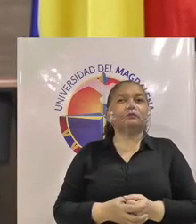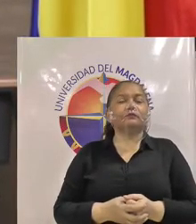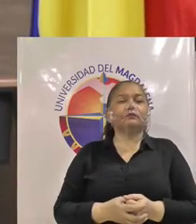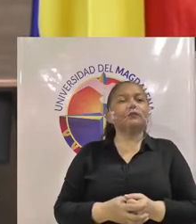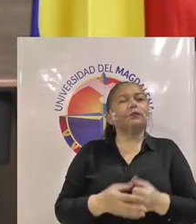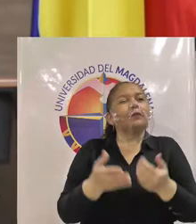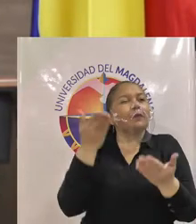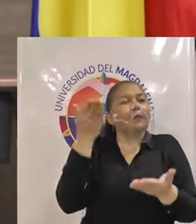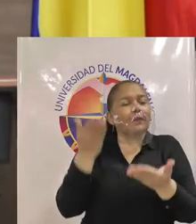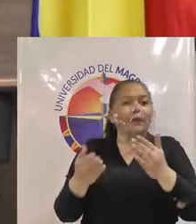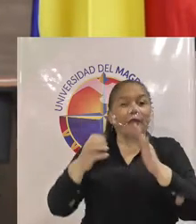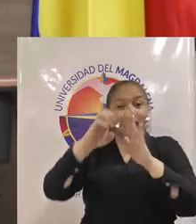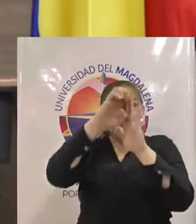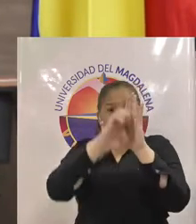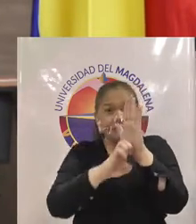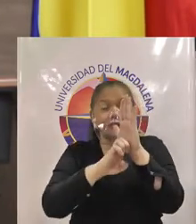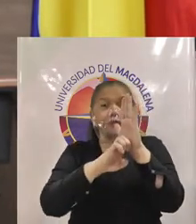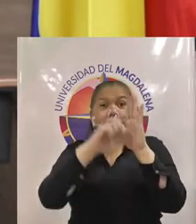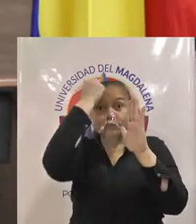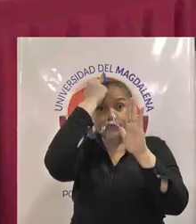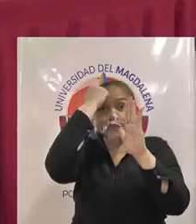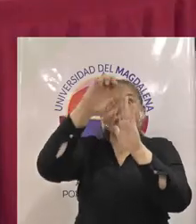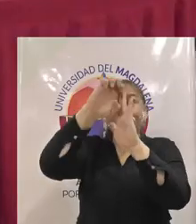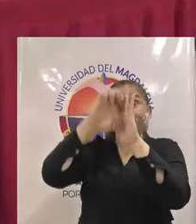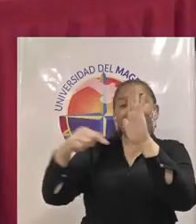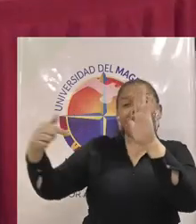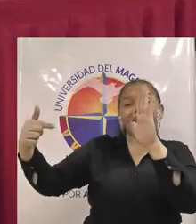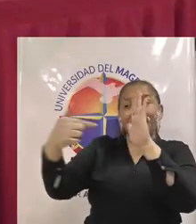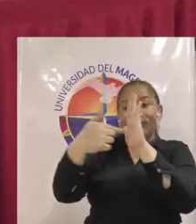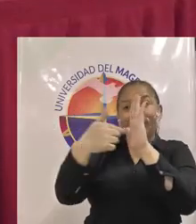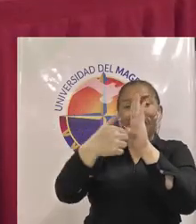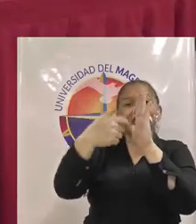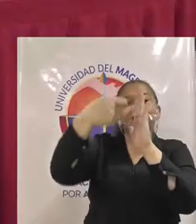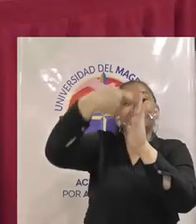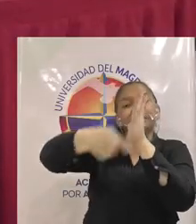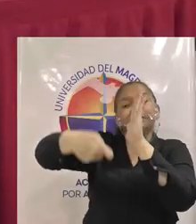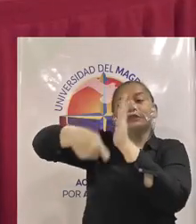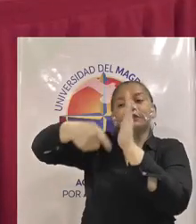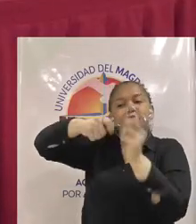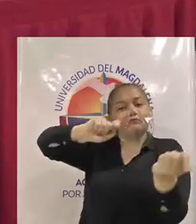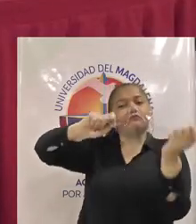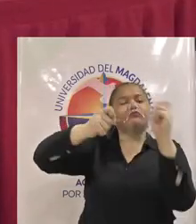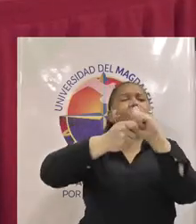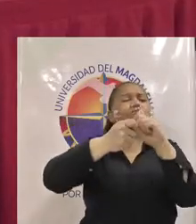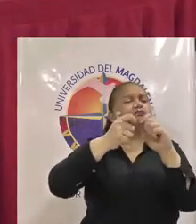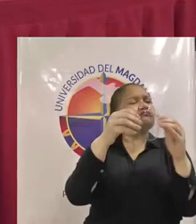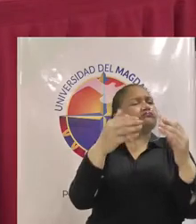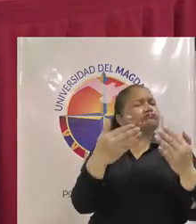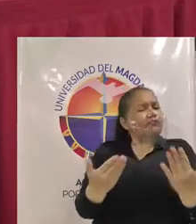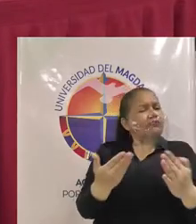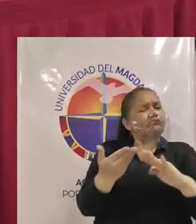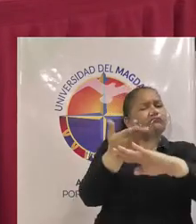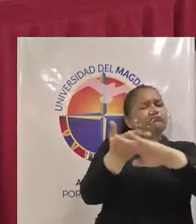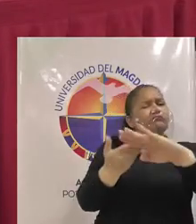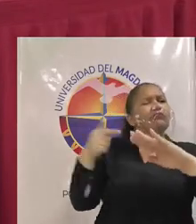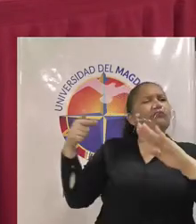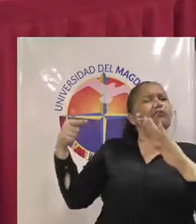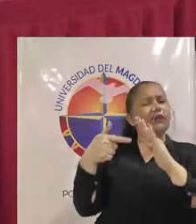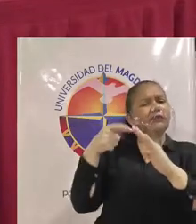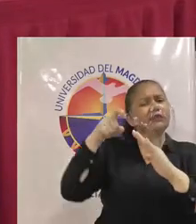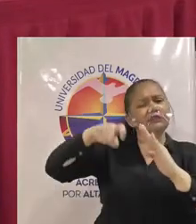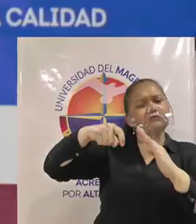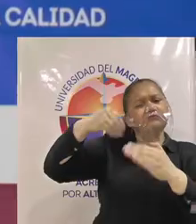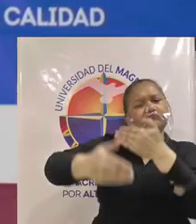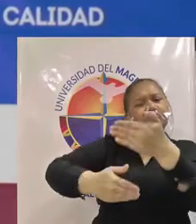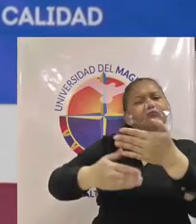actual estatuto docente ah muy buena muy buena la pregunta yo pues con con José